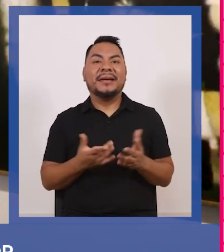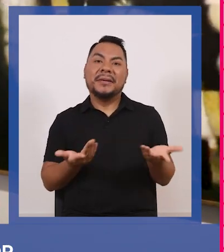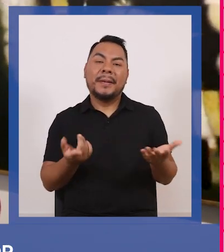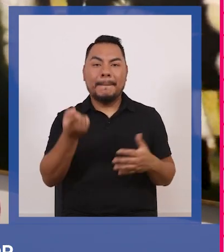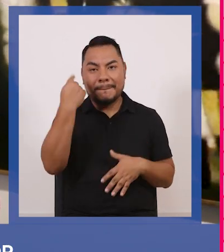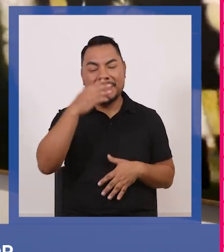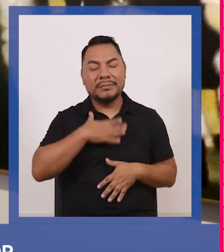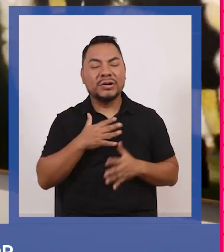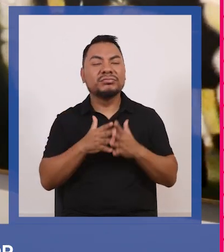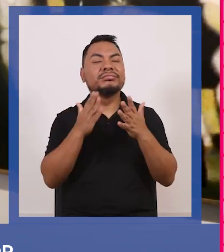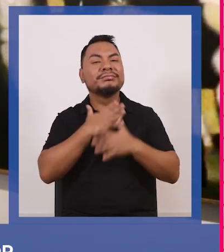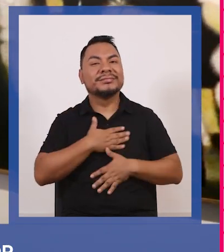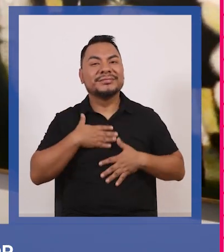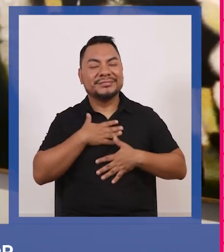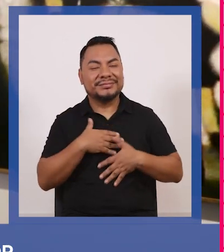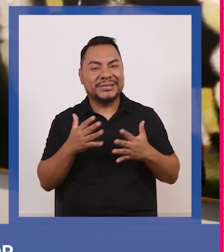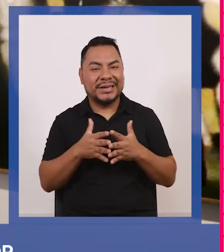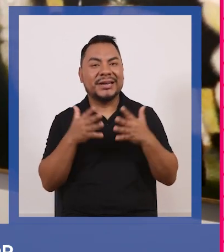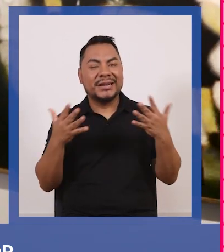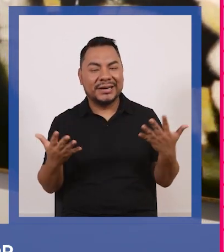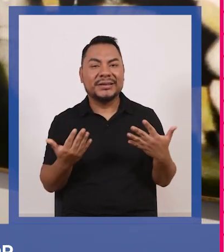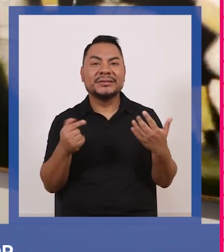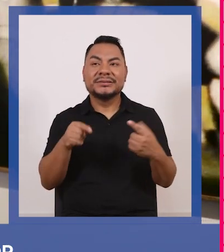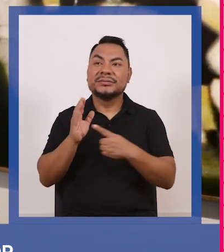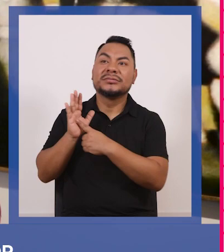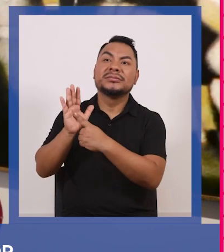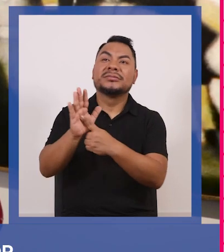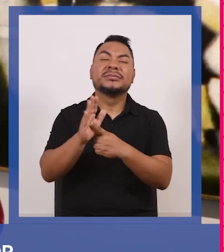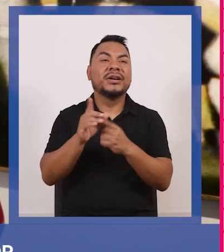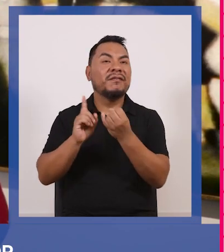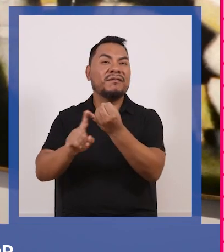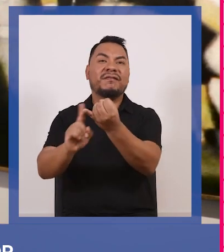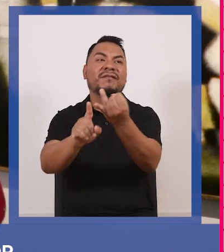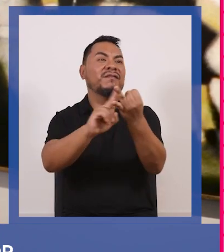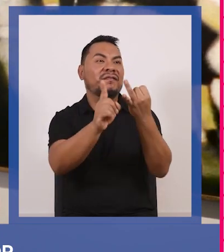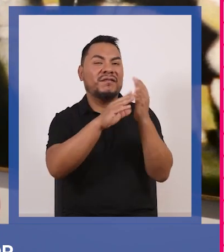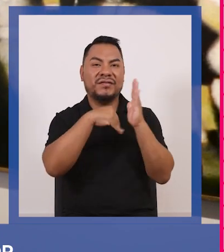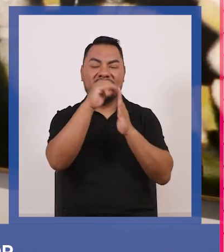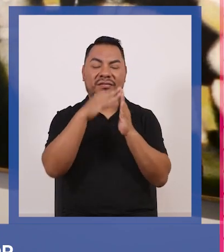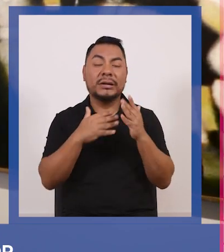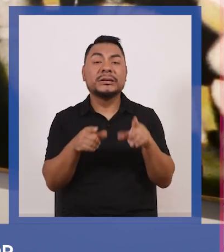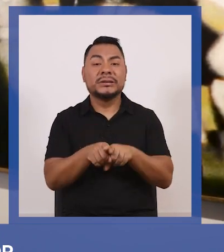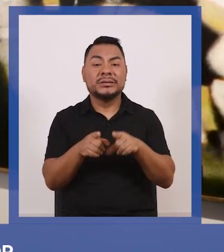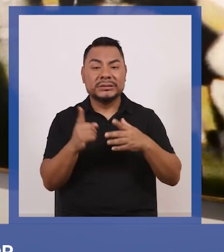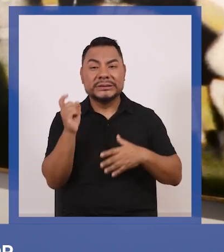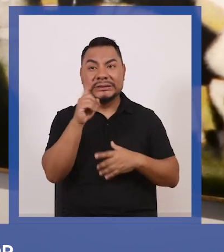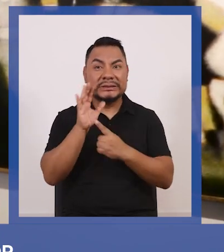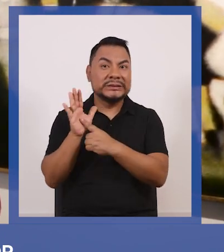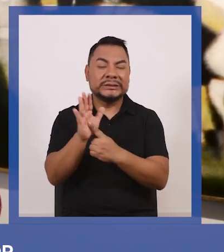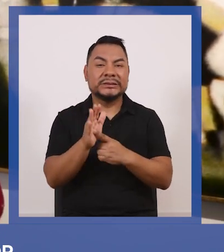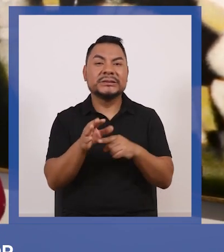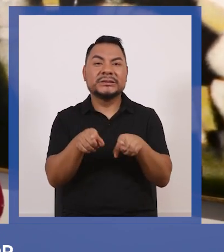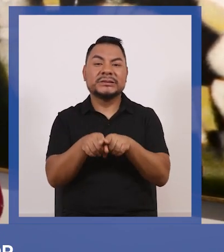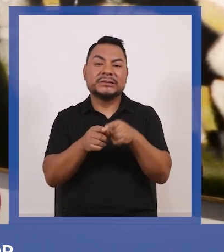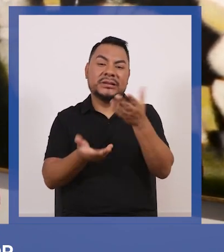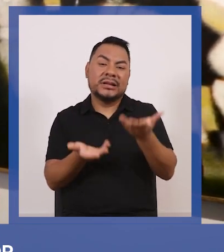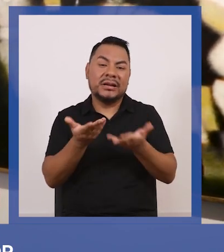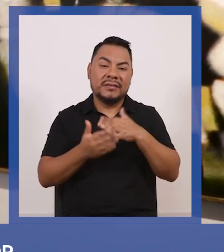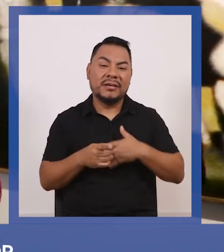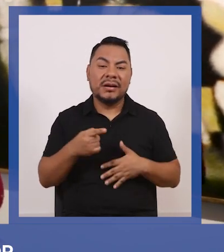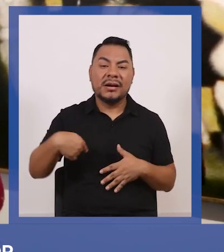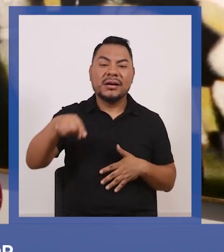satisfacción y sobre todo mostrar una muestra bien variada y bien difícil y de repente